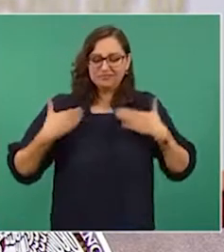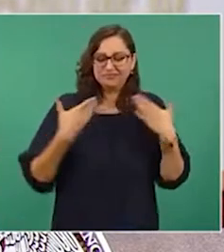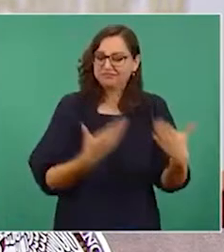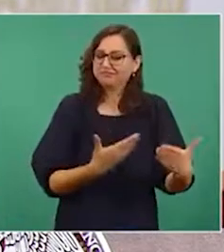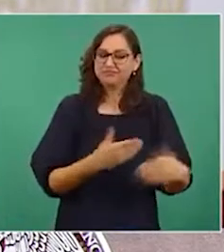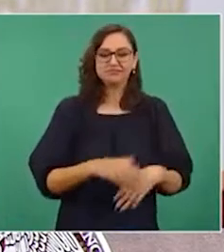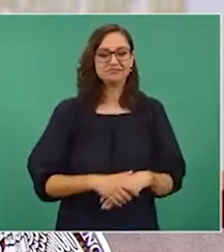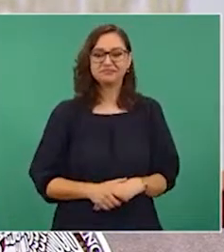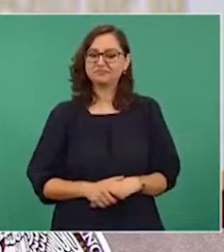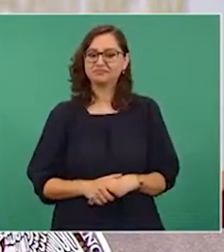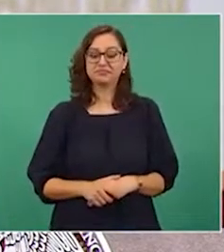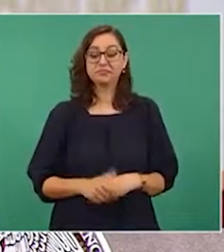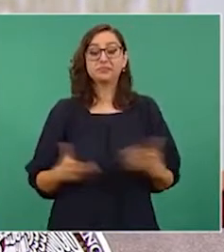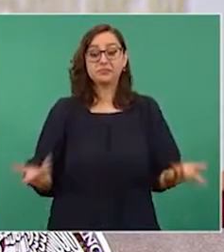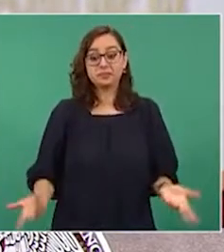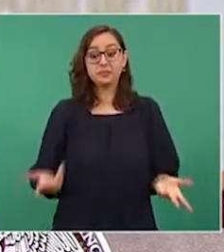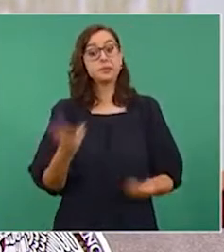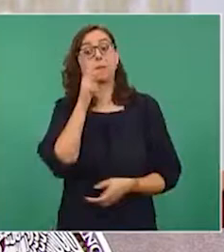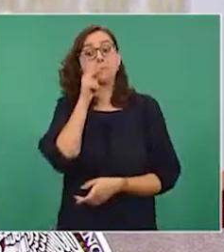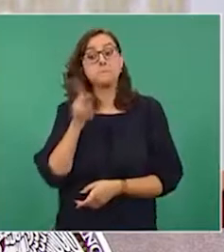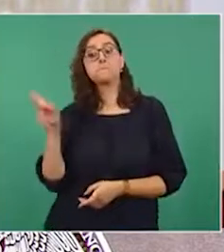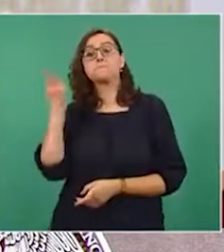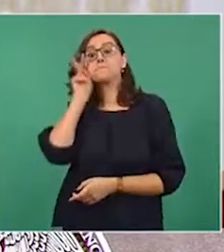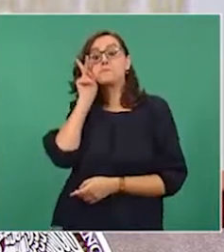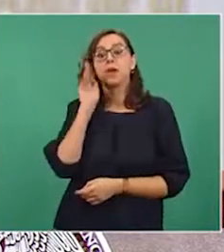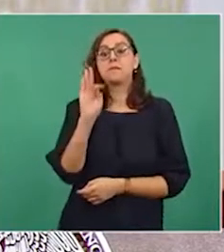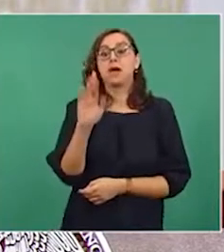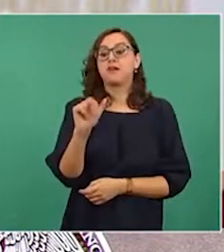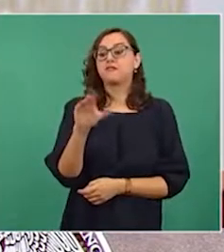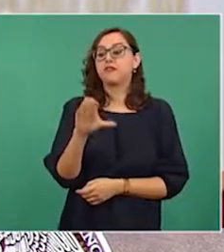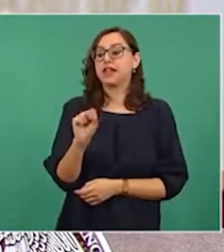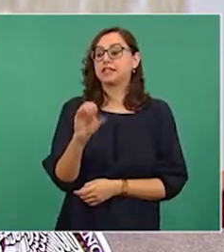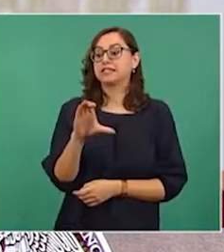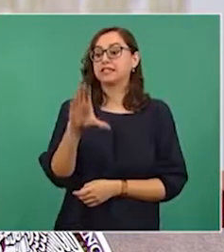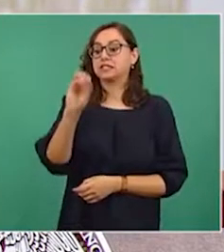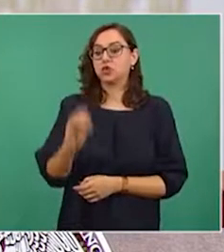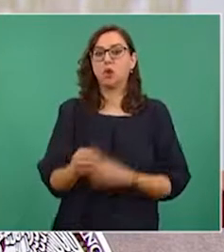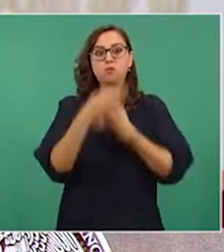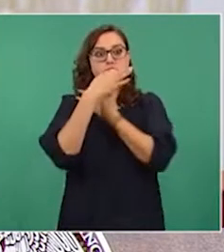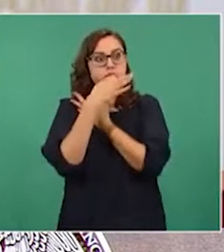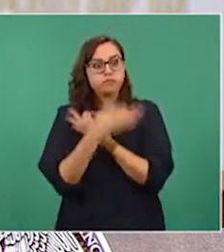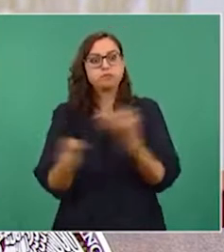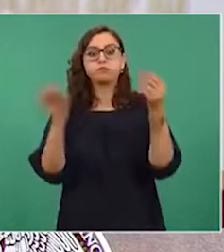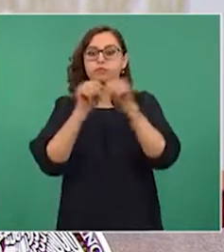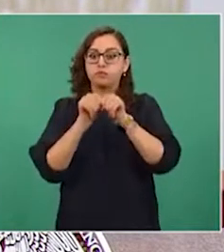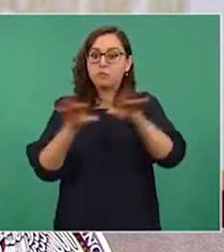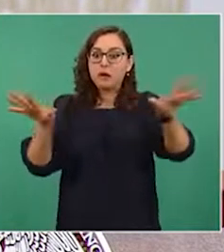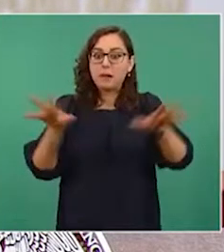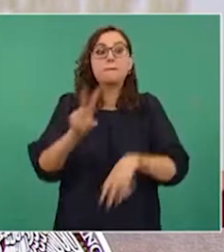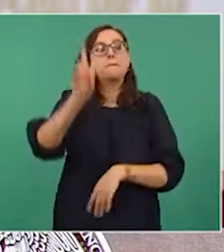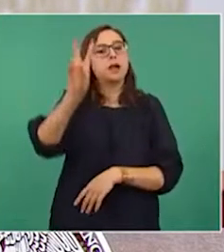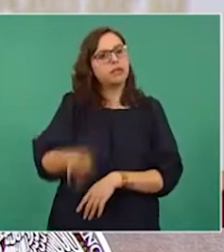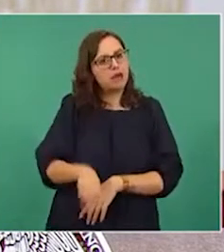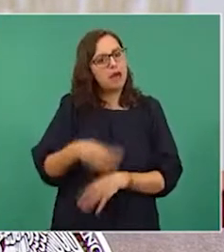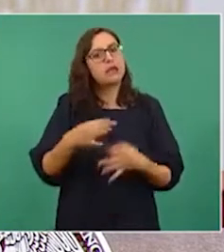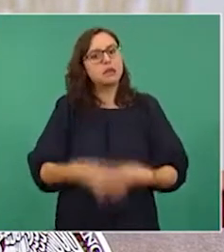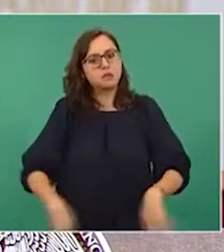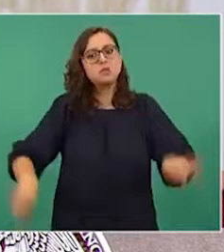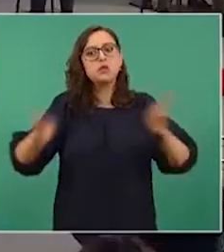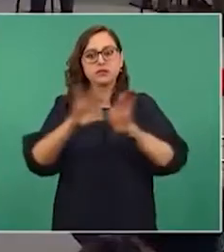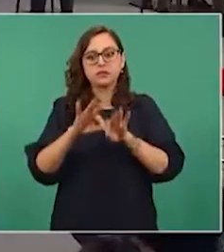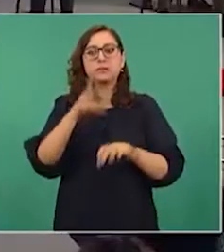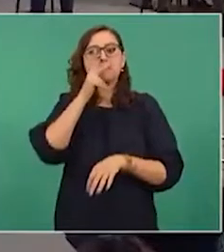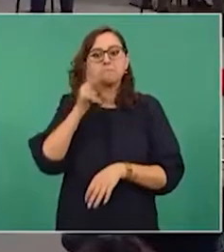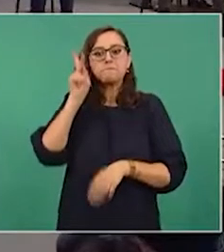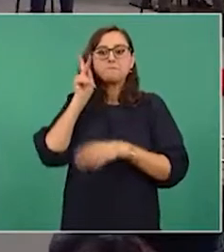el llamado que hizo el Papa Francisco hace unos días, porque es muy actual. Miren lo que escribió. A los medios